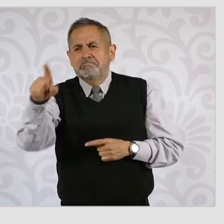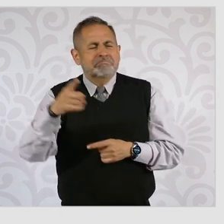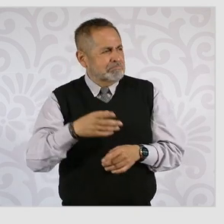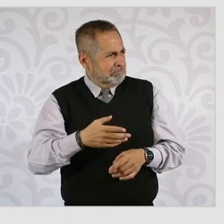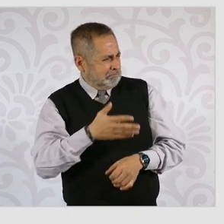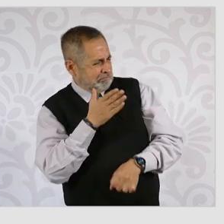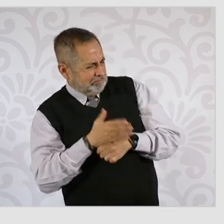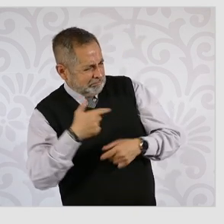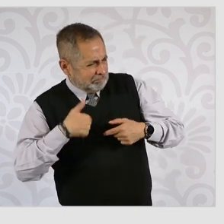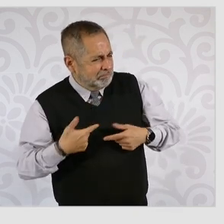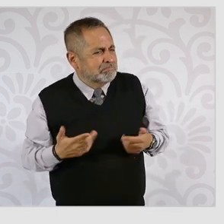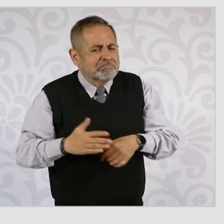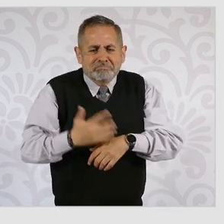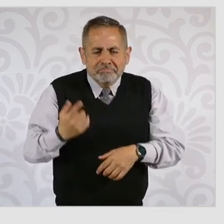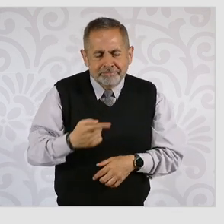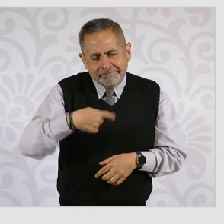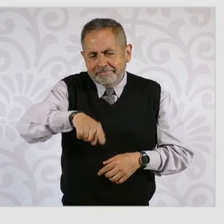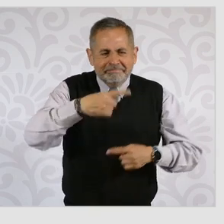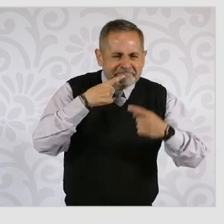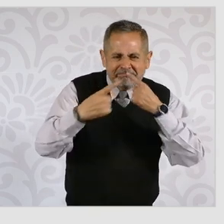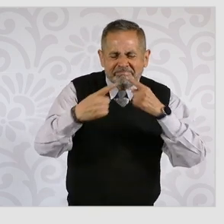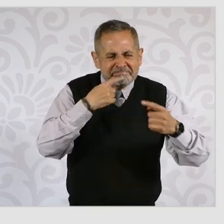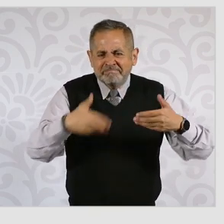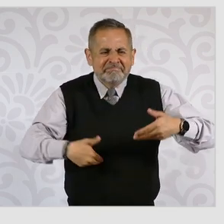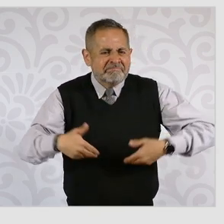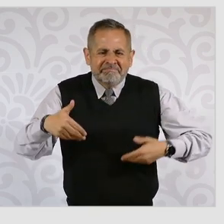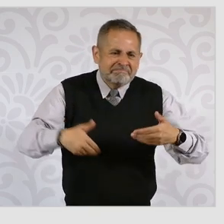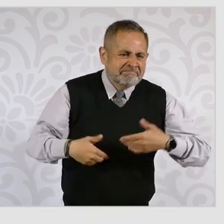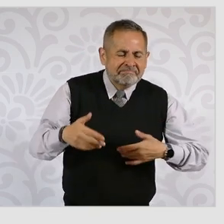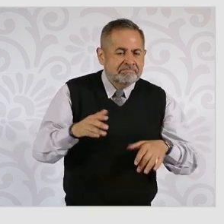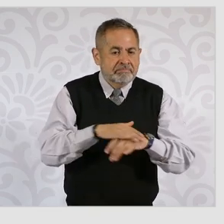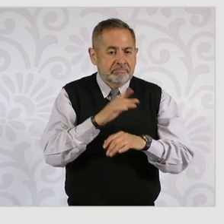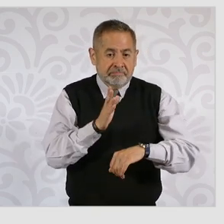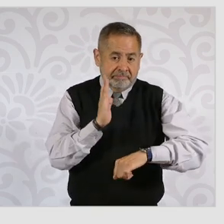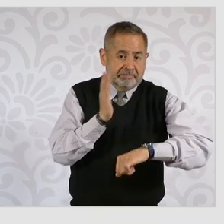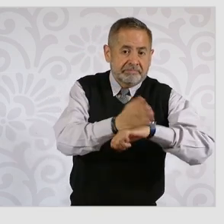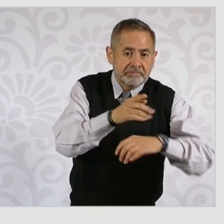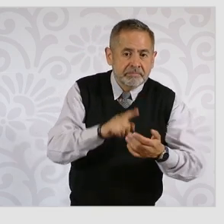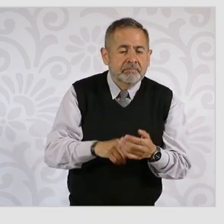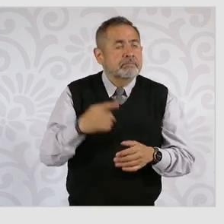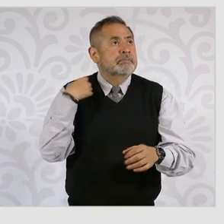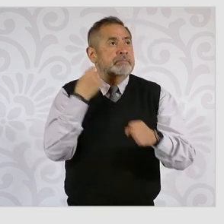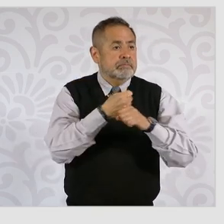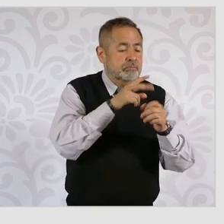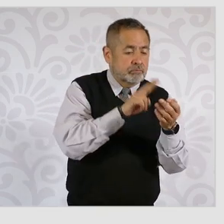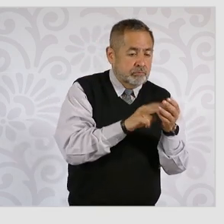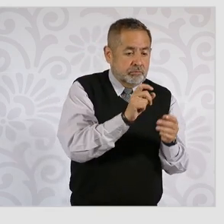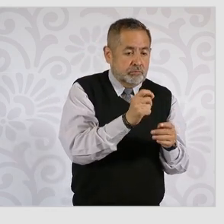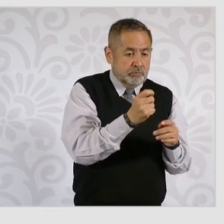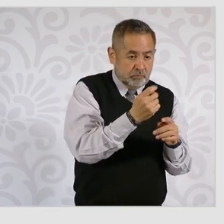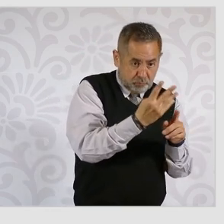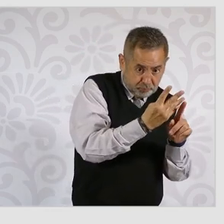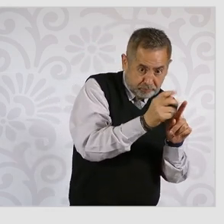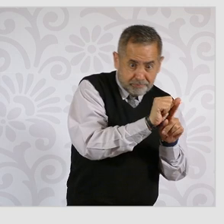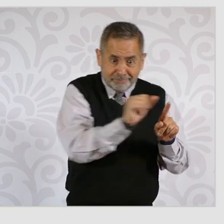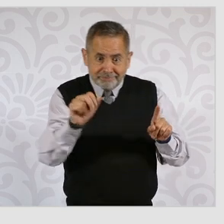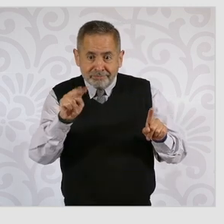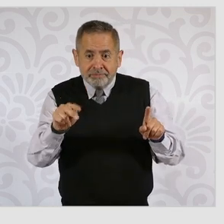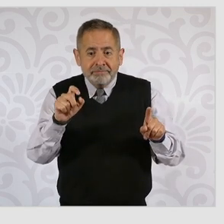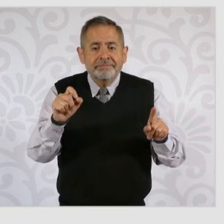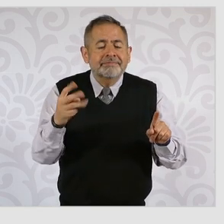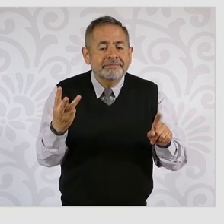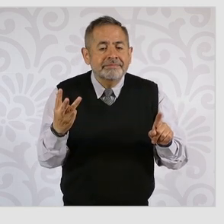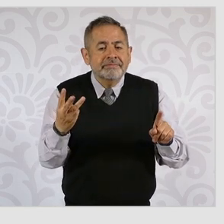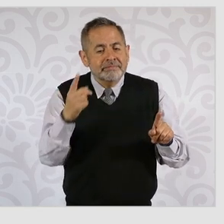y de las cuales en materia de disciplina de 2004 al 2023 se han presentado,